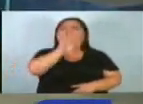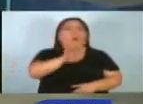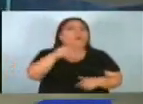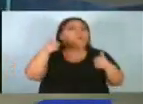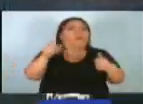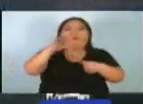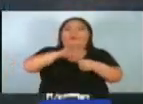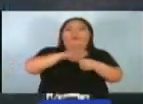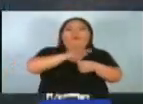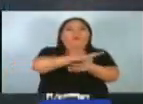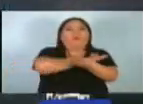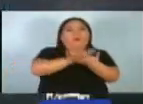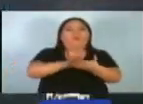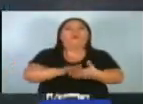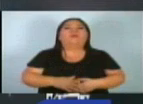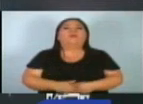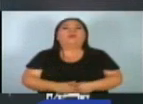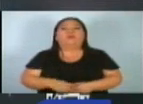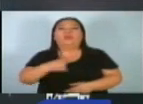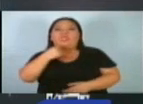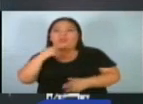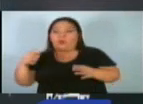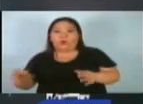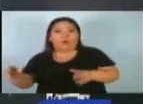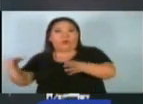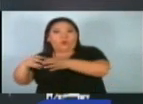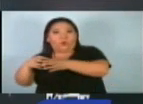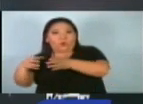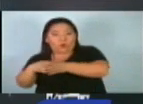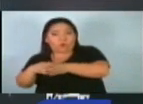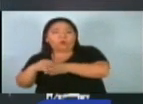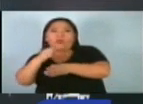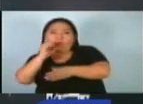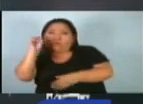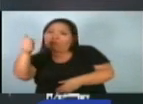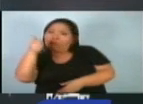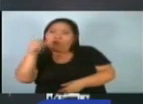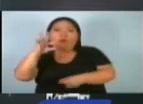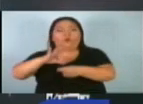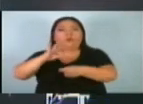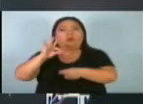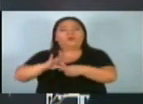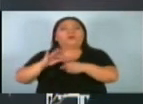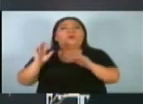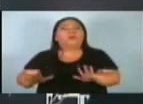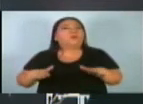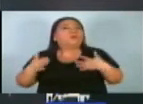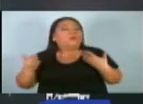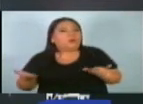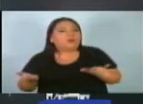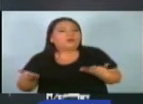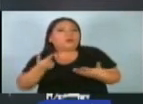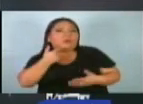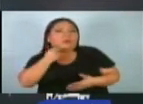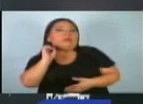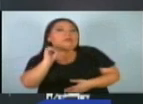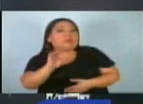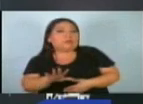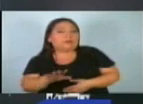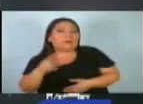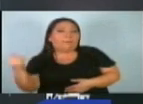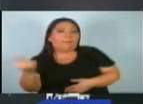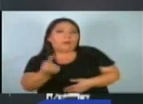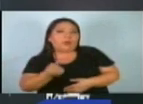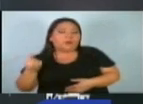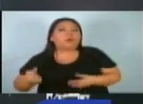limpios. El grupo que señaló que las elecciones fueron limpias principalmente se destaca porque la mayoría de la